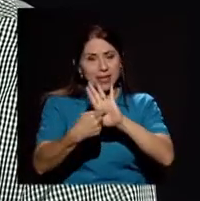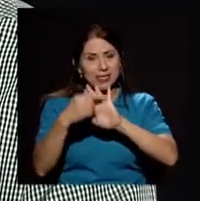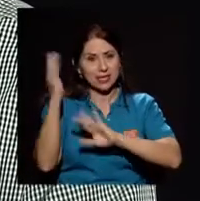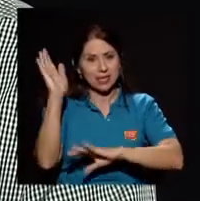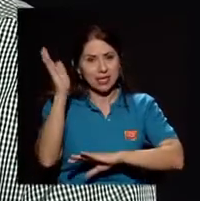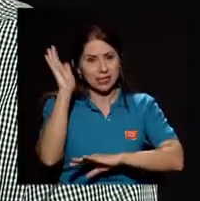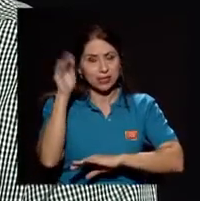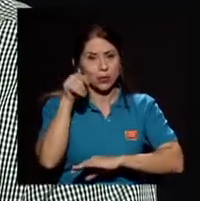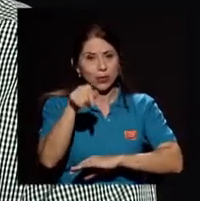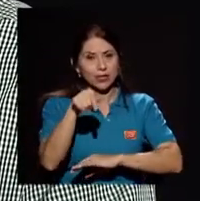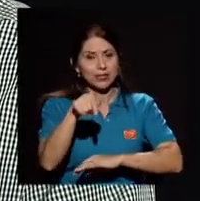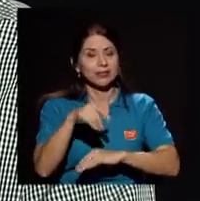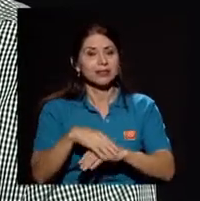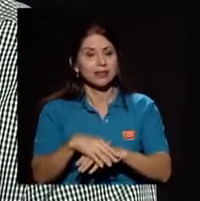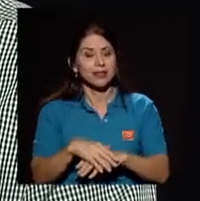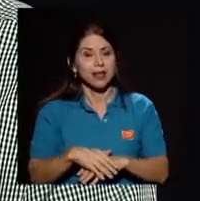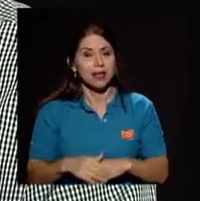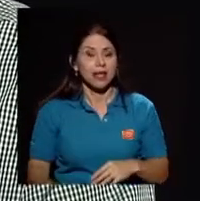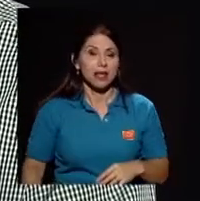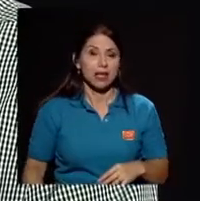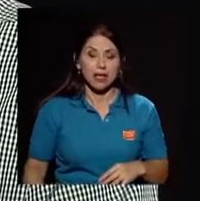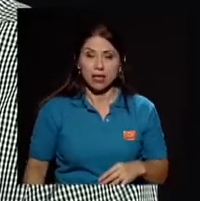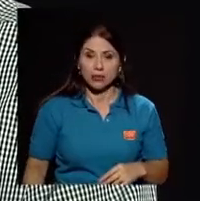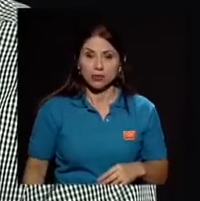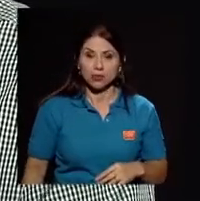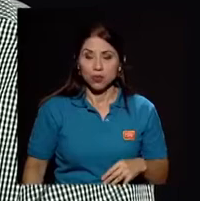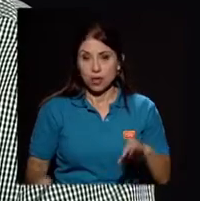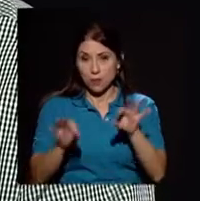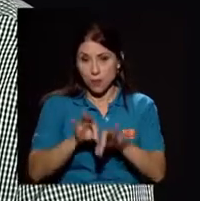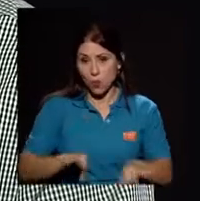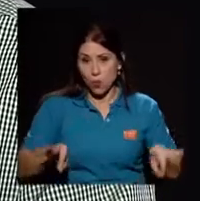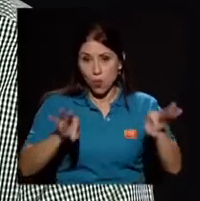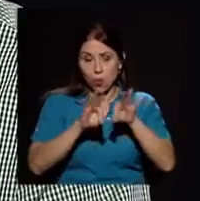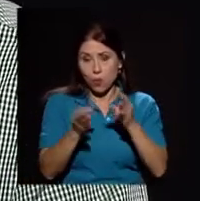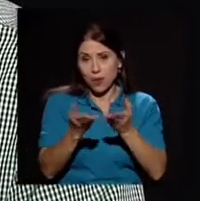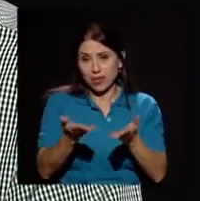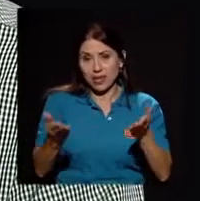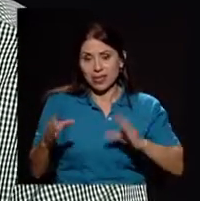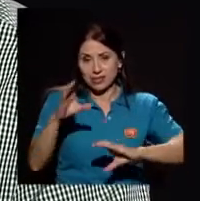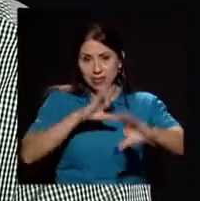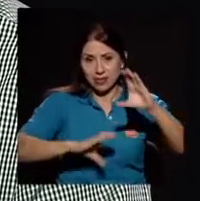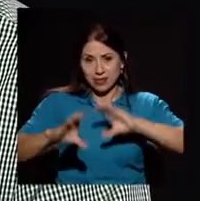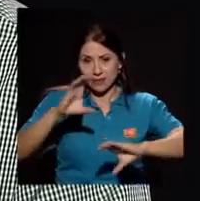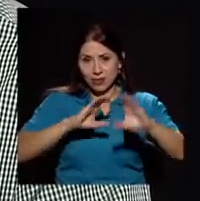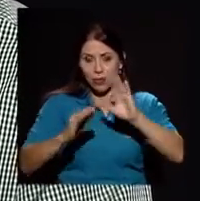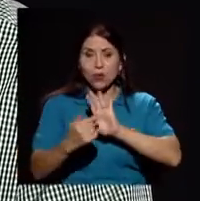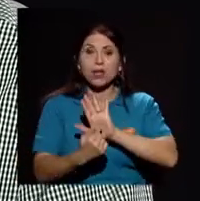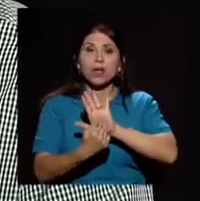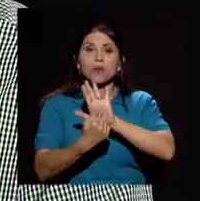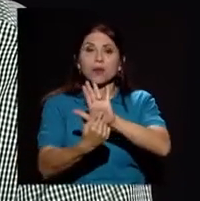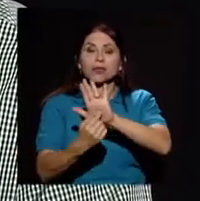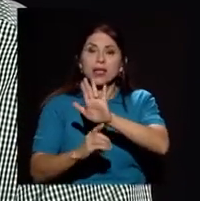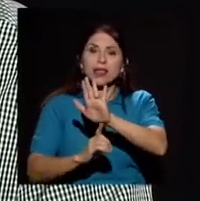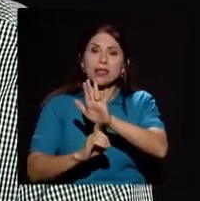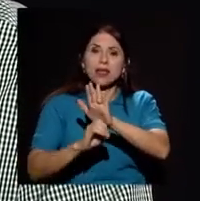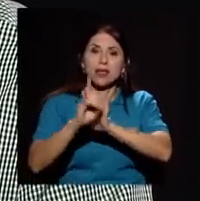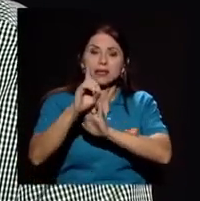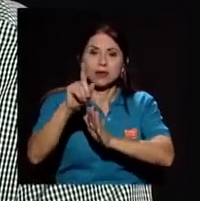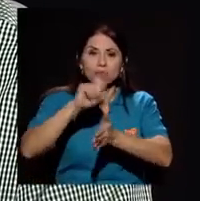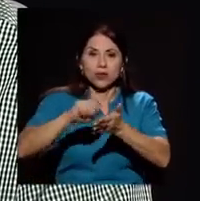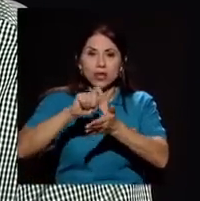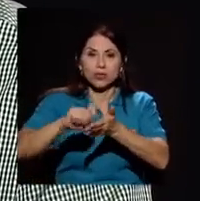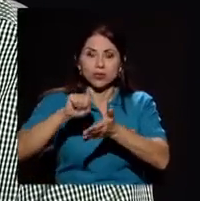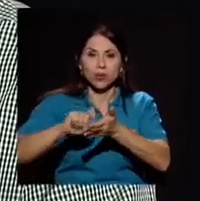se está generando un importante componente científico y que muestra el desarrollo que ha tenido la escuela en estos